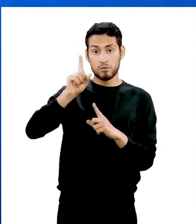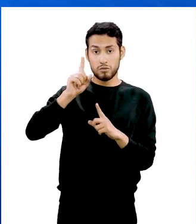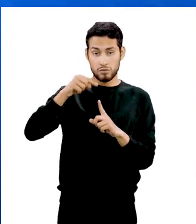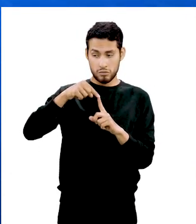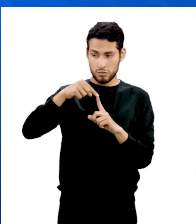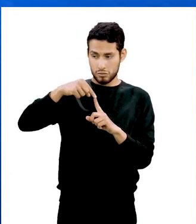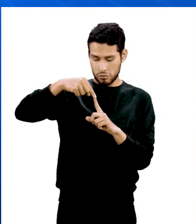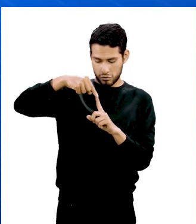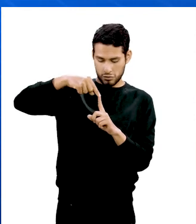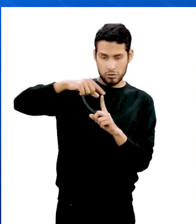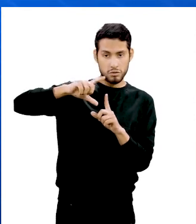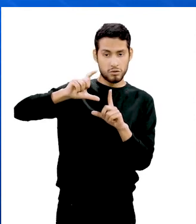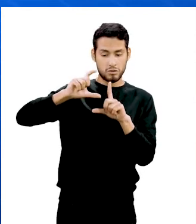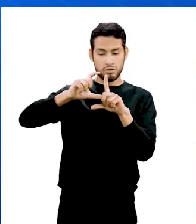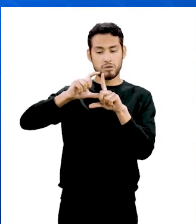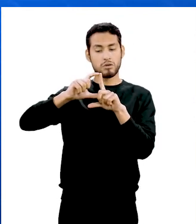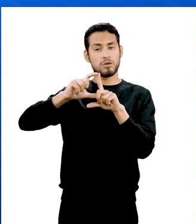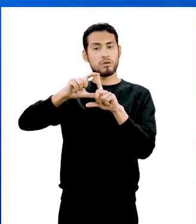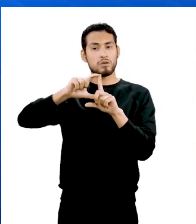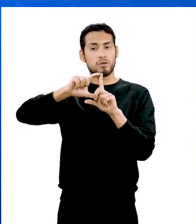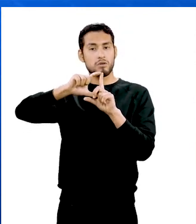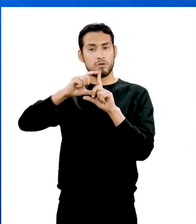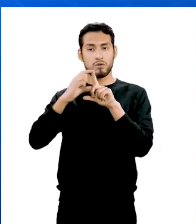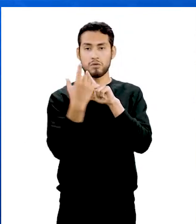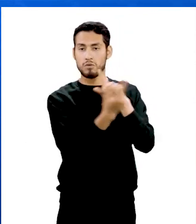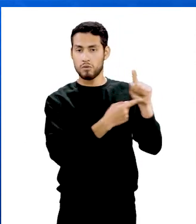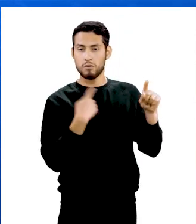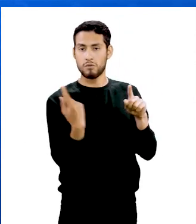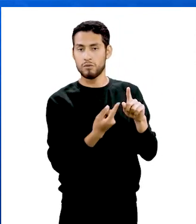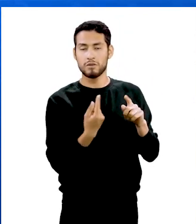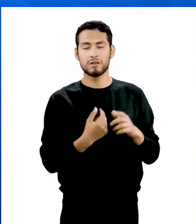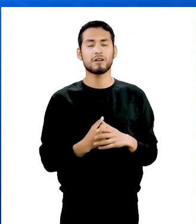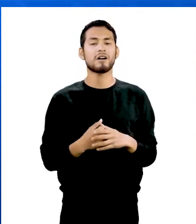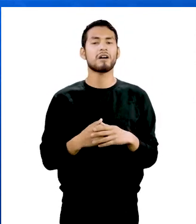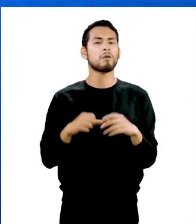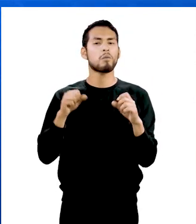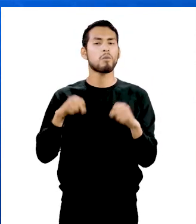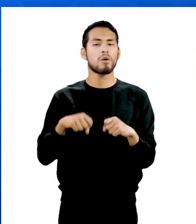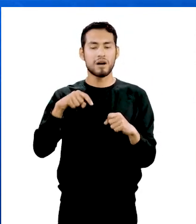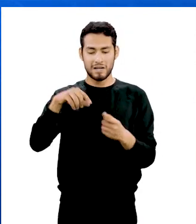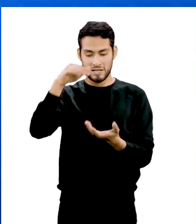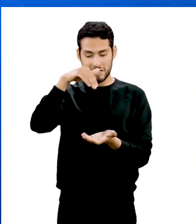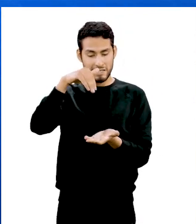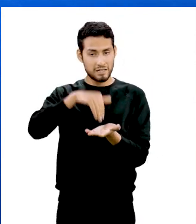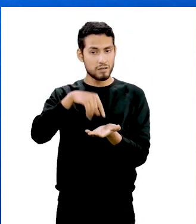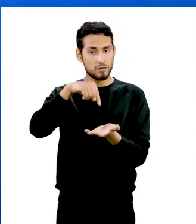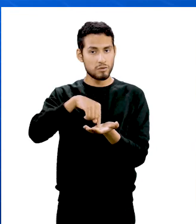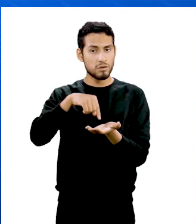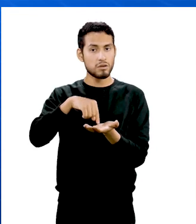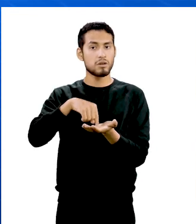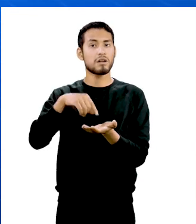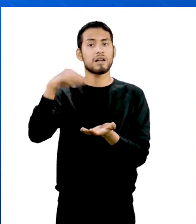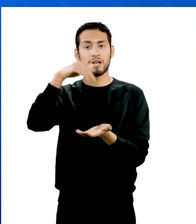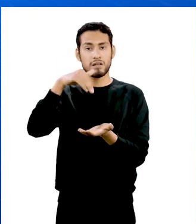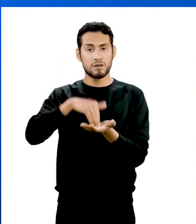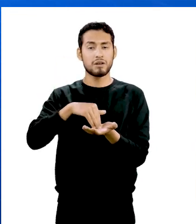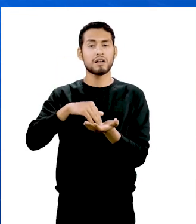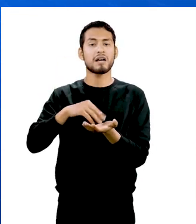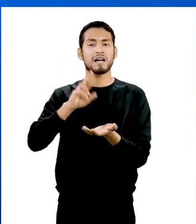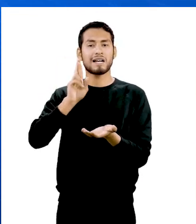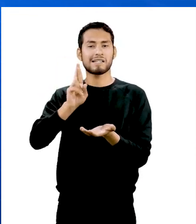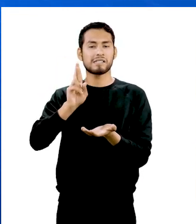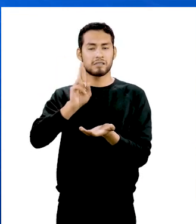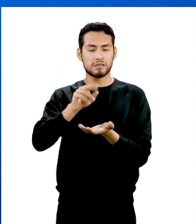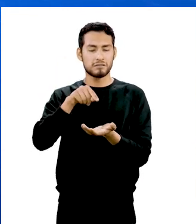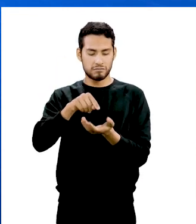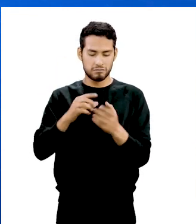un círculo alrededor de su diámetro. Su centro y radio se convierten en ese orden en el centro